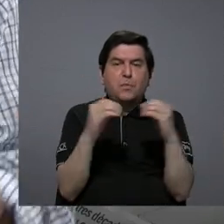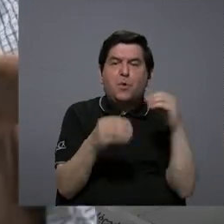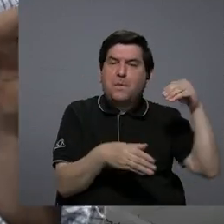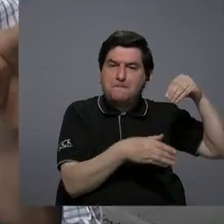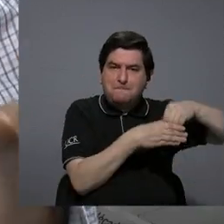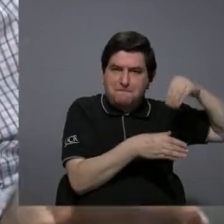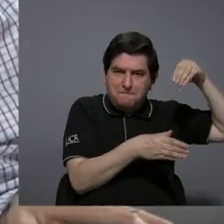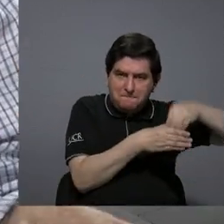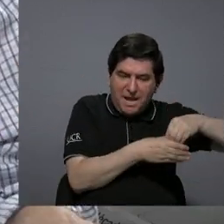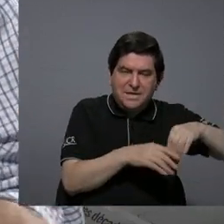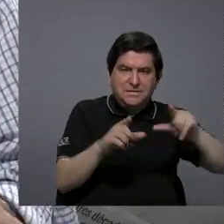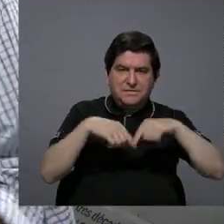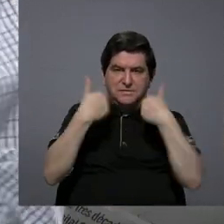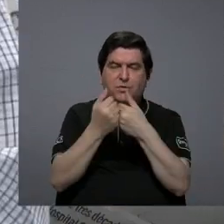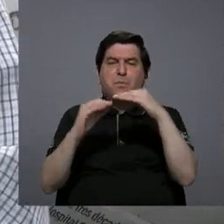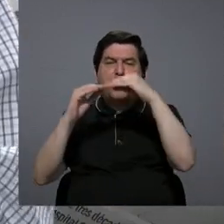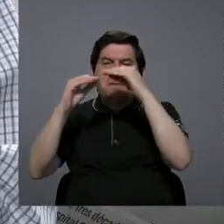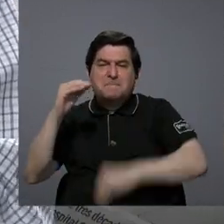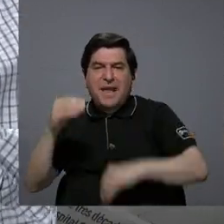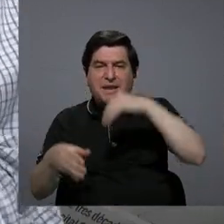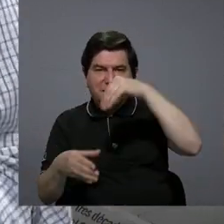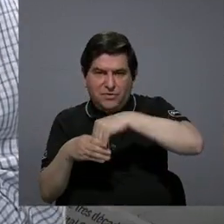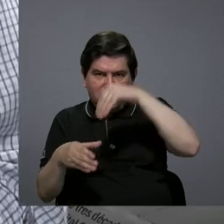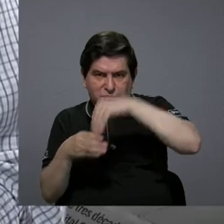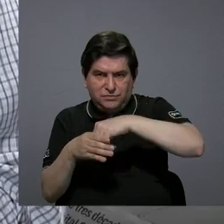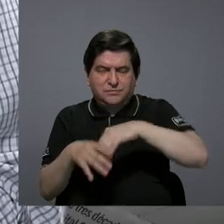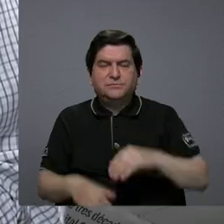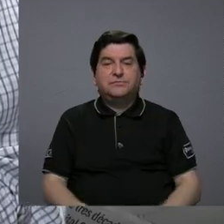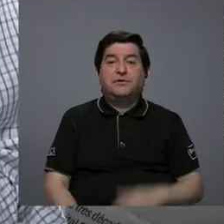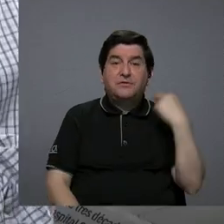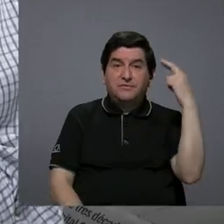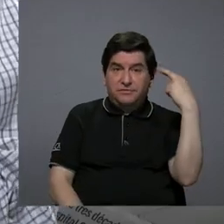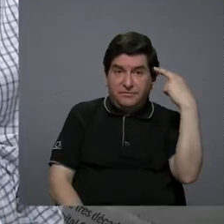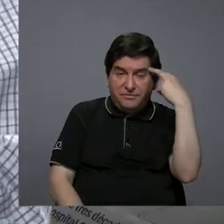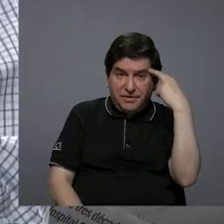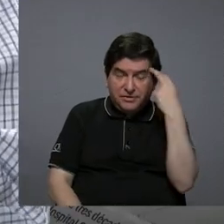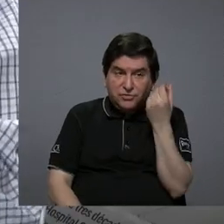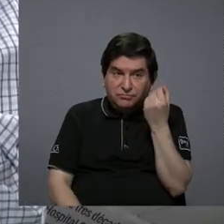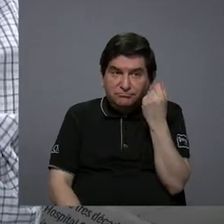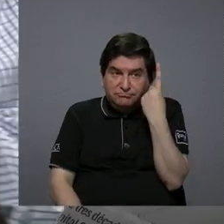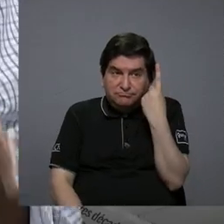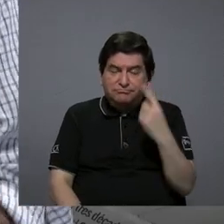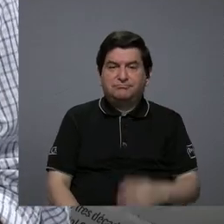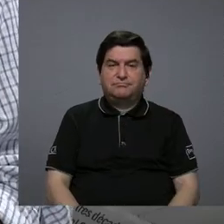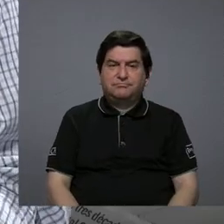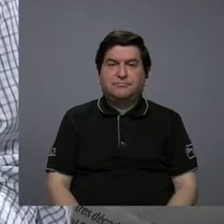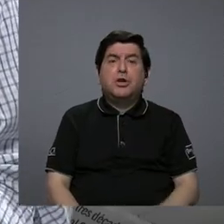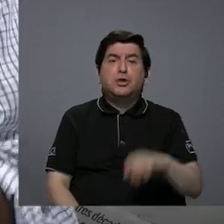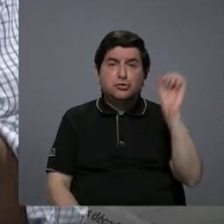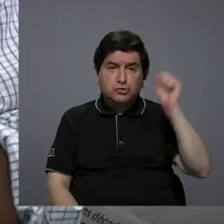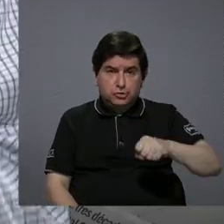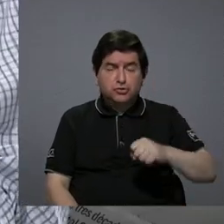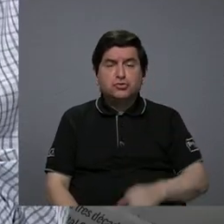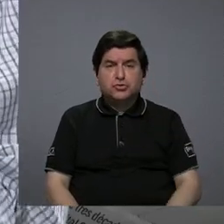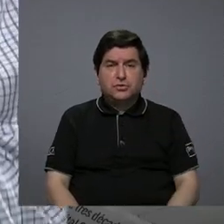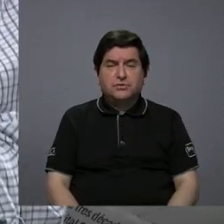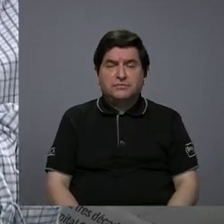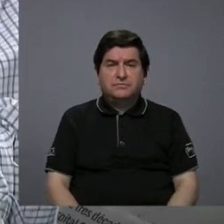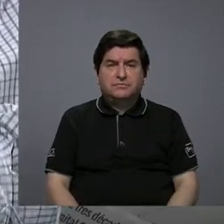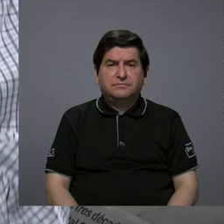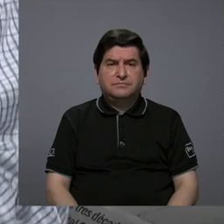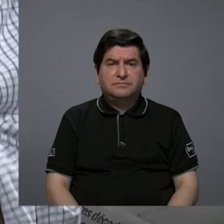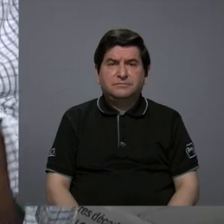ingresos y los sectores de menores ingresos. Por eso es posible entender que baja el